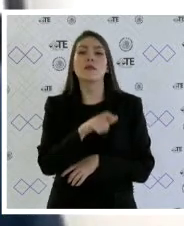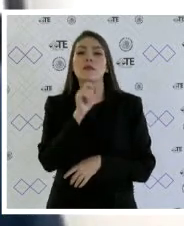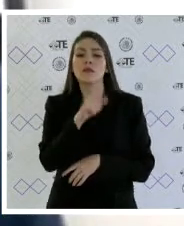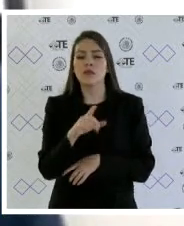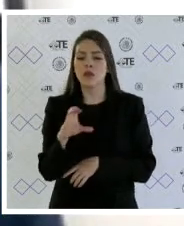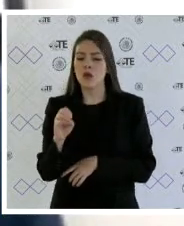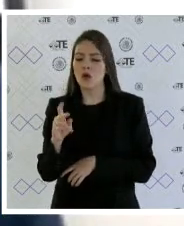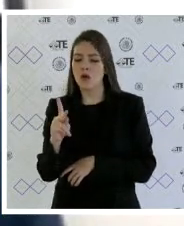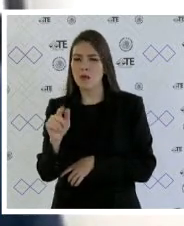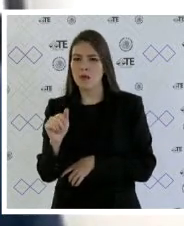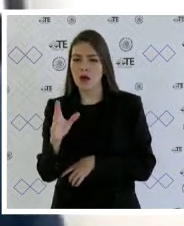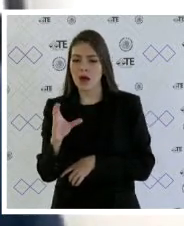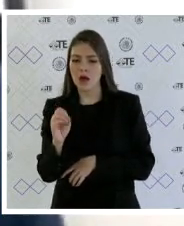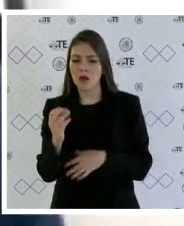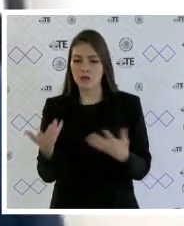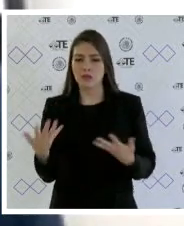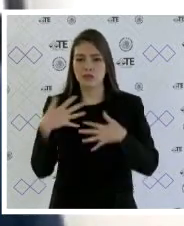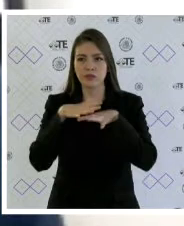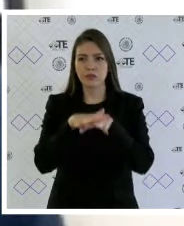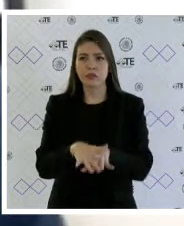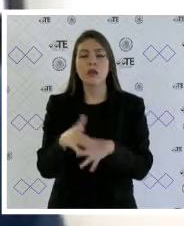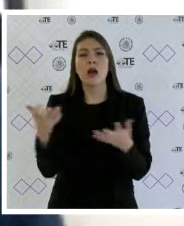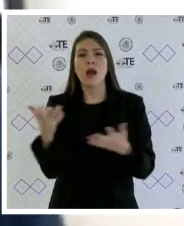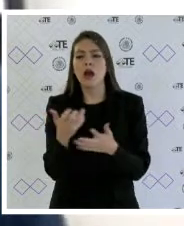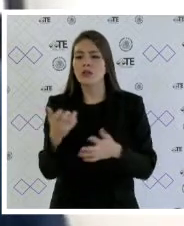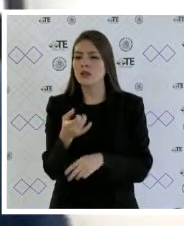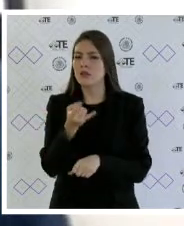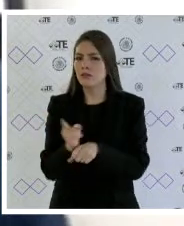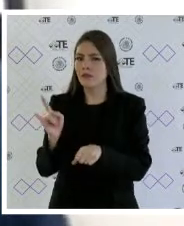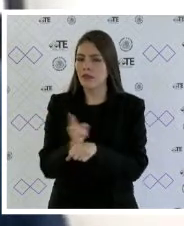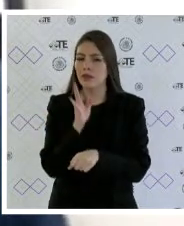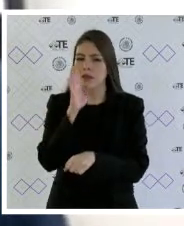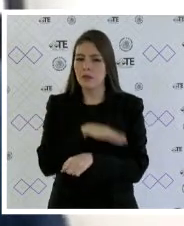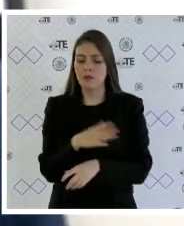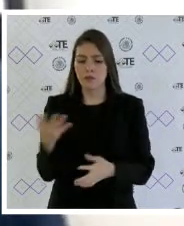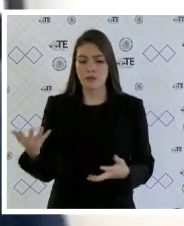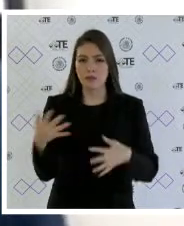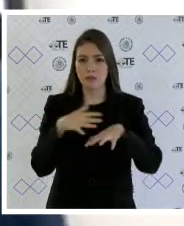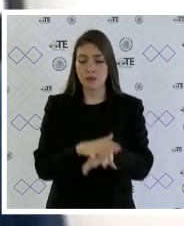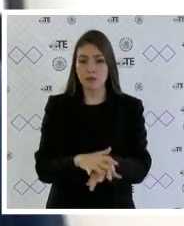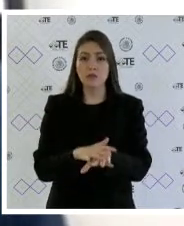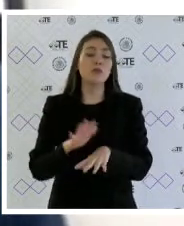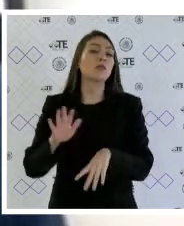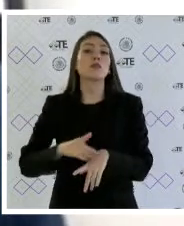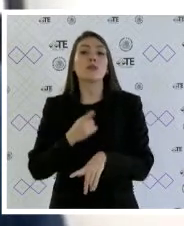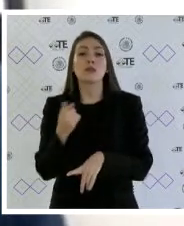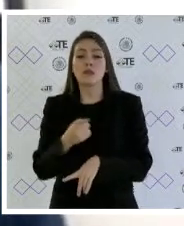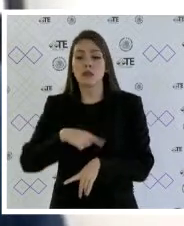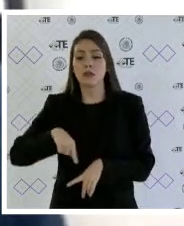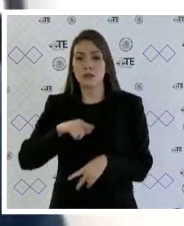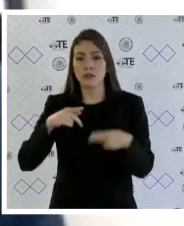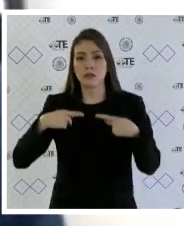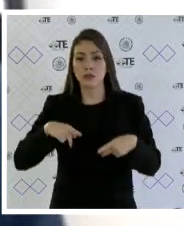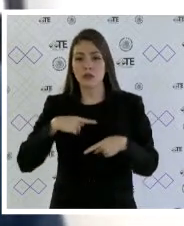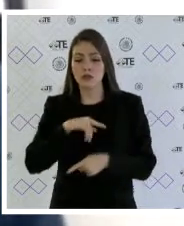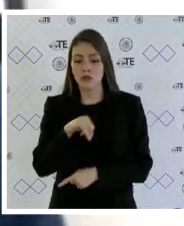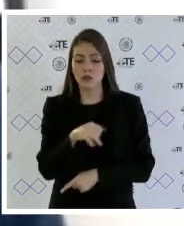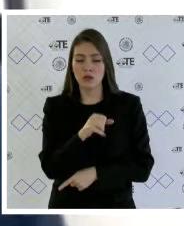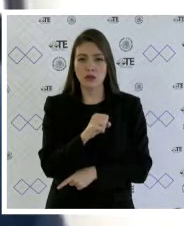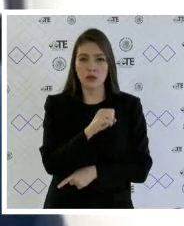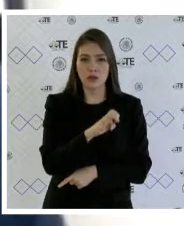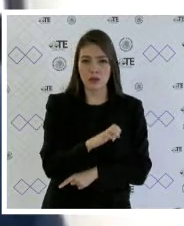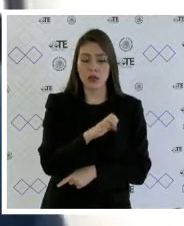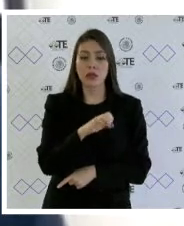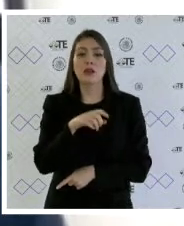considerar que el órgano ciudadano se integró indebidamente, pues José Antonio Cruz Robles y Sergio Hernández